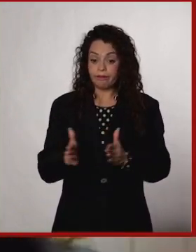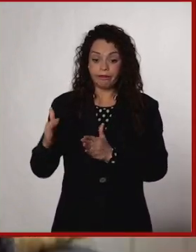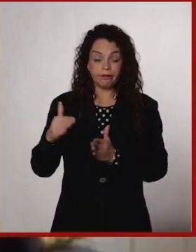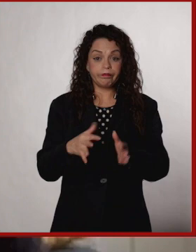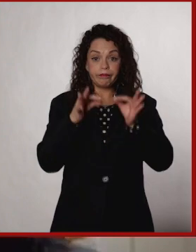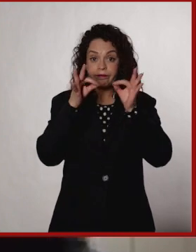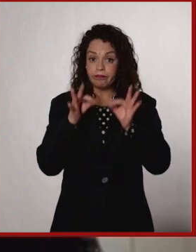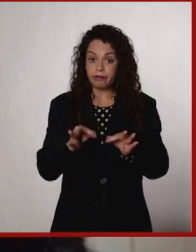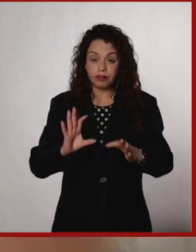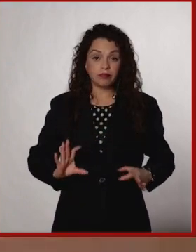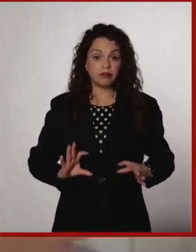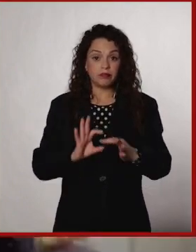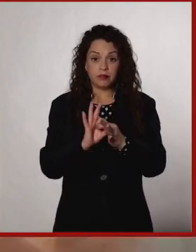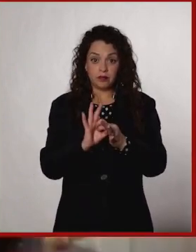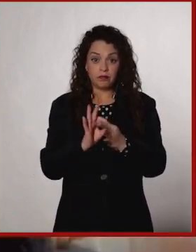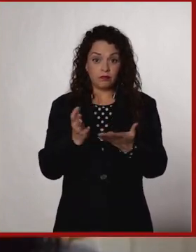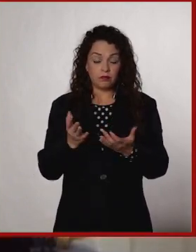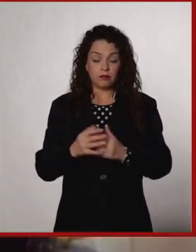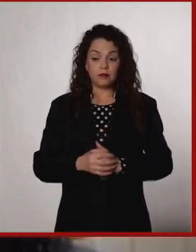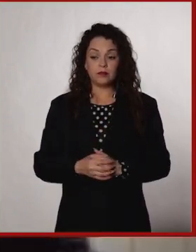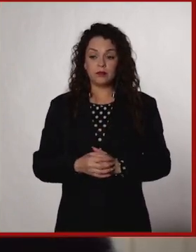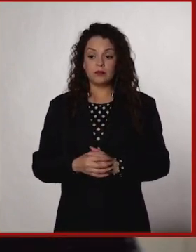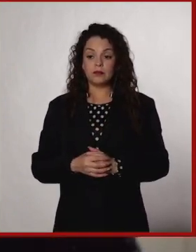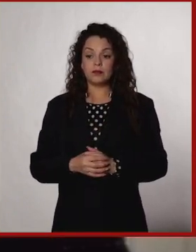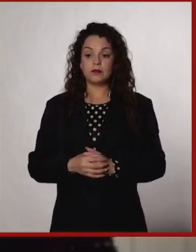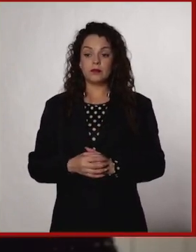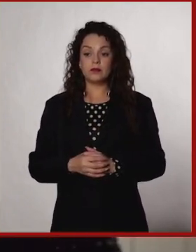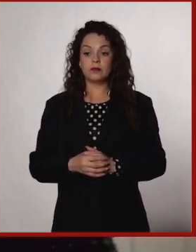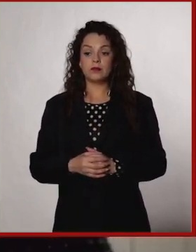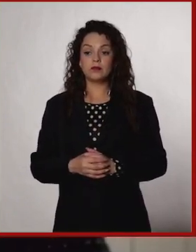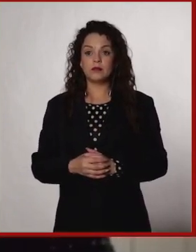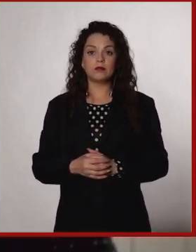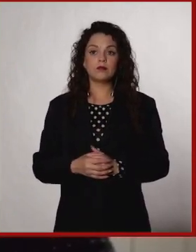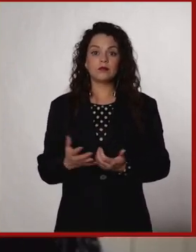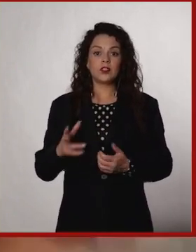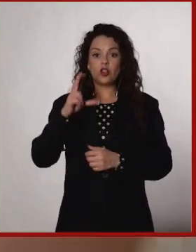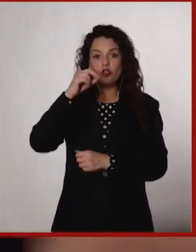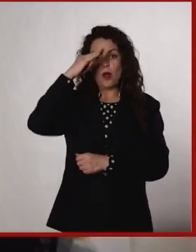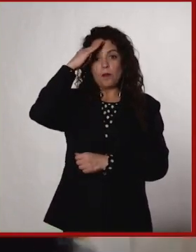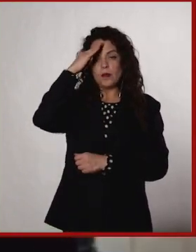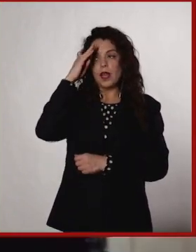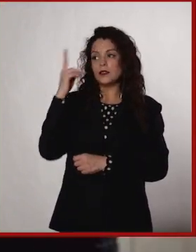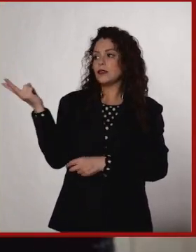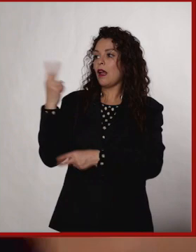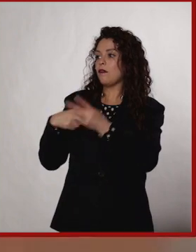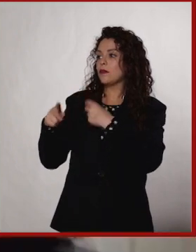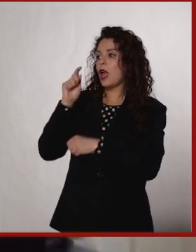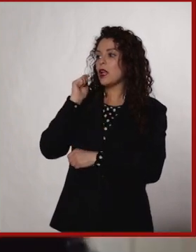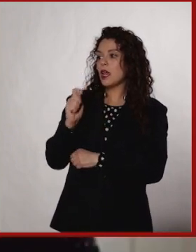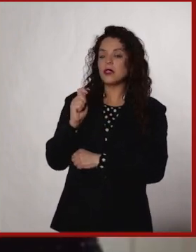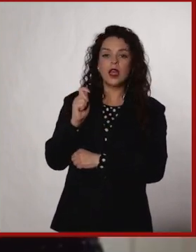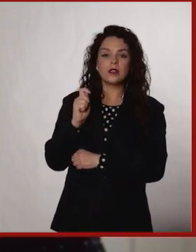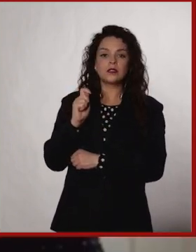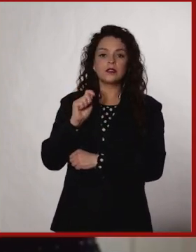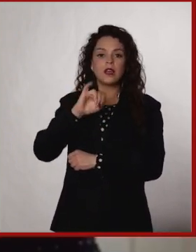parques muy bien delimitados. No estamos, no esperamos que cruce un jaguar o